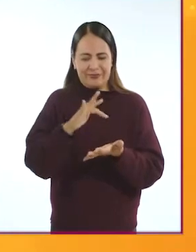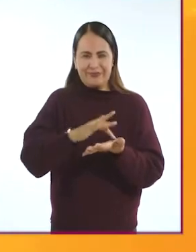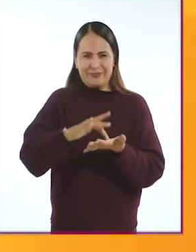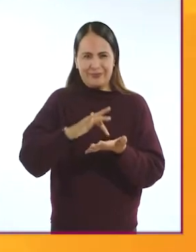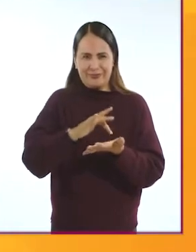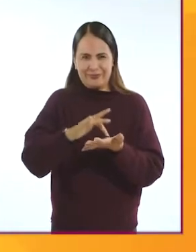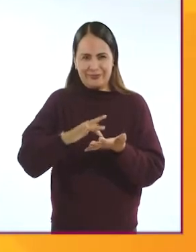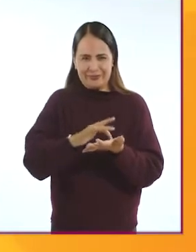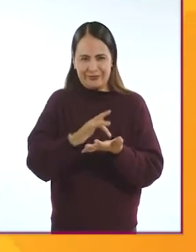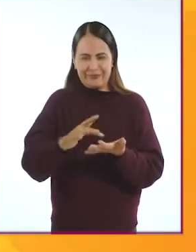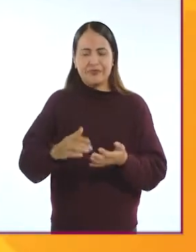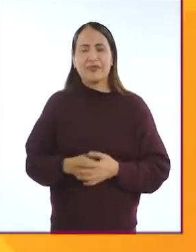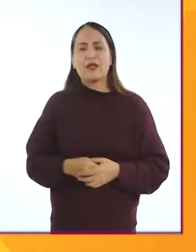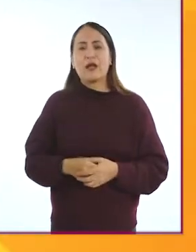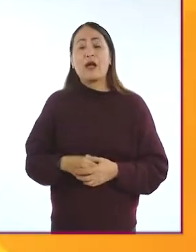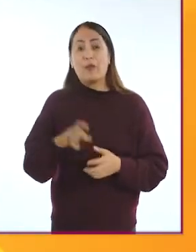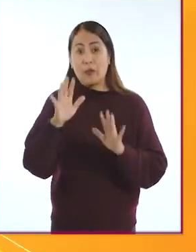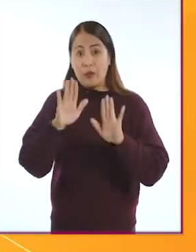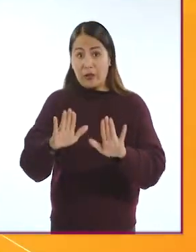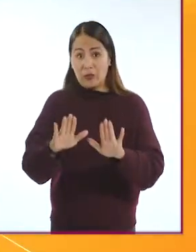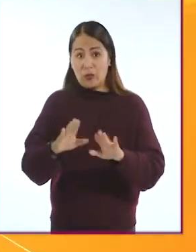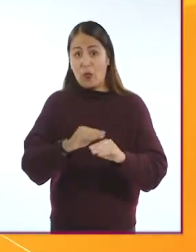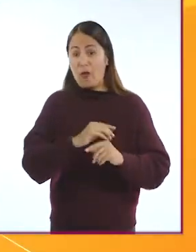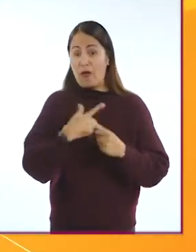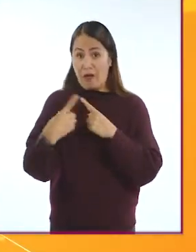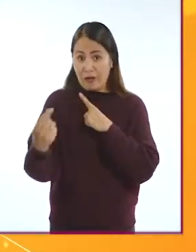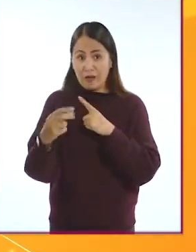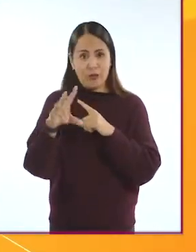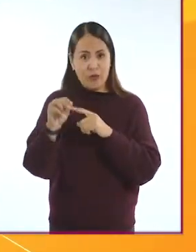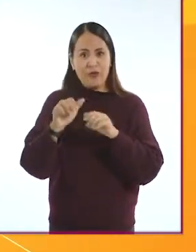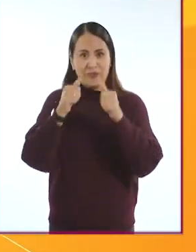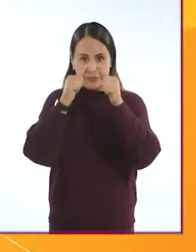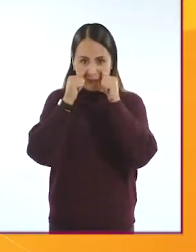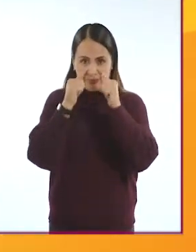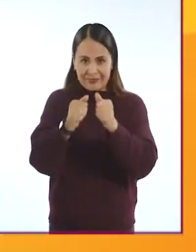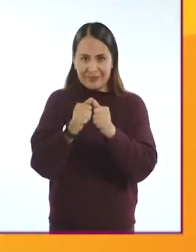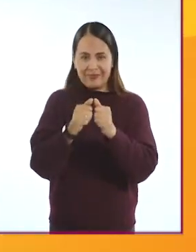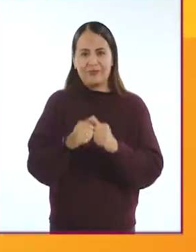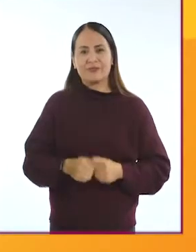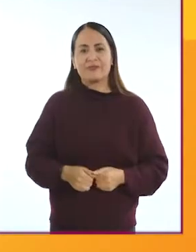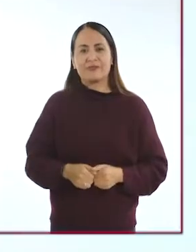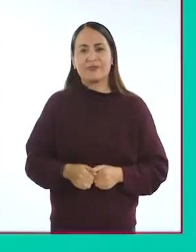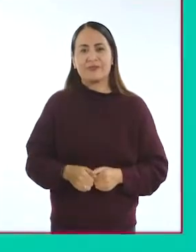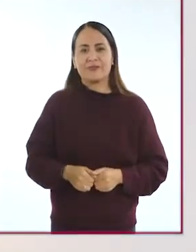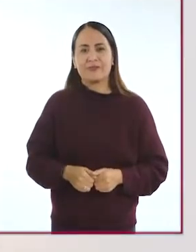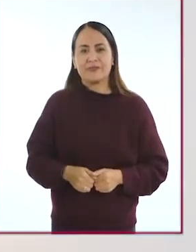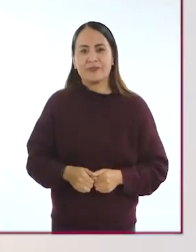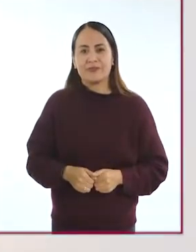entre muchos otros. Por esto y más, ni te muevas, porque la siguiente información digital te será muy interesante.